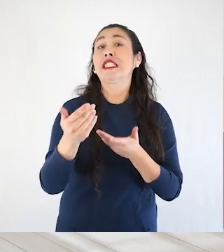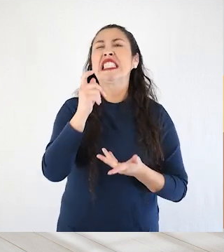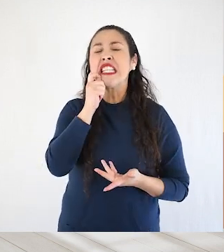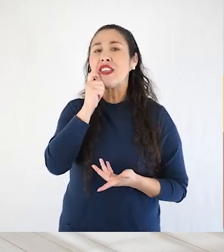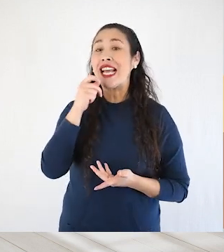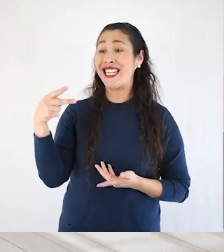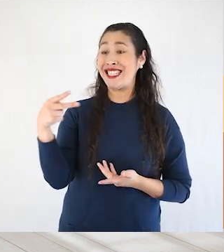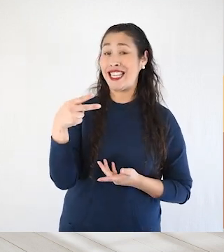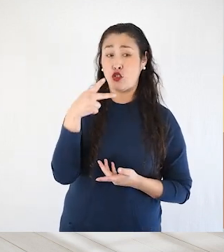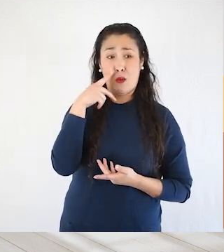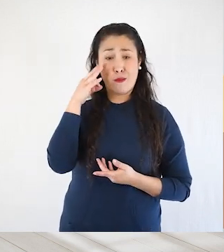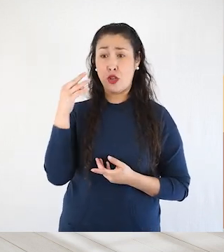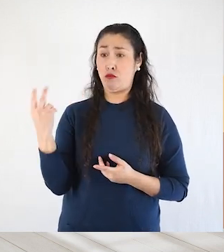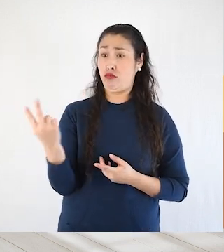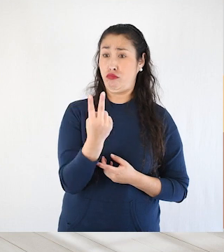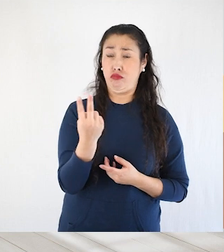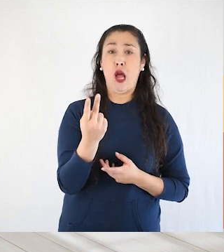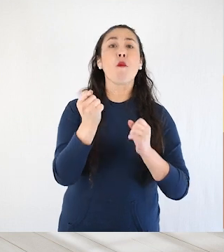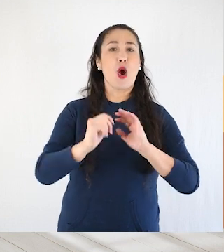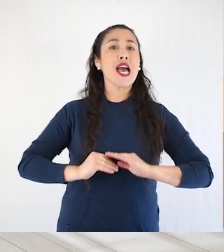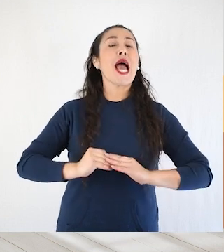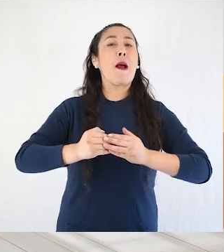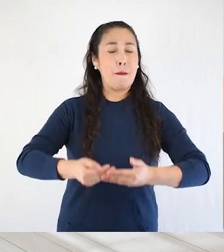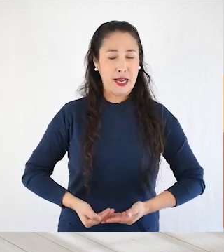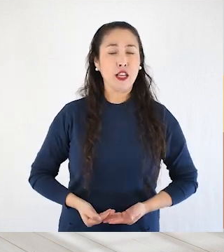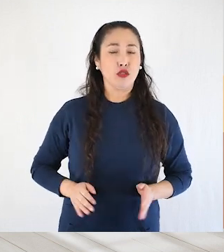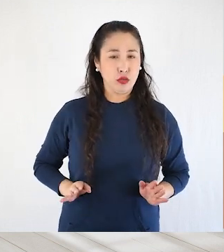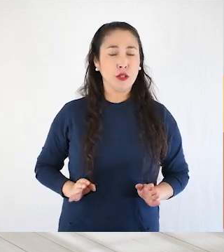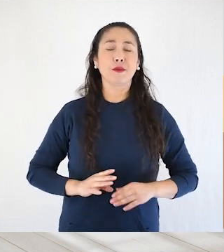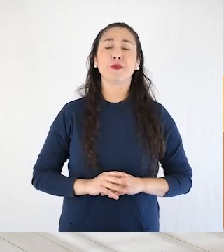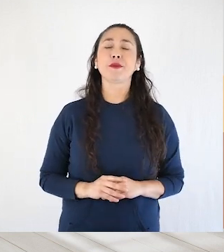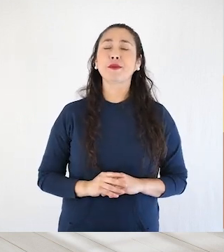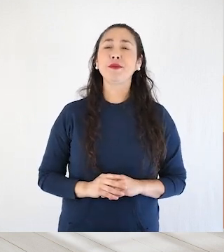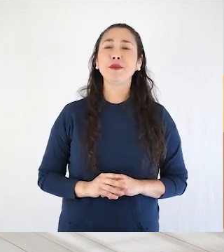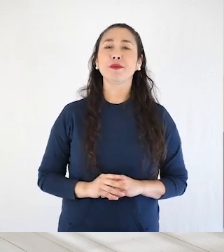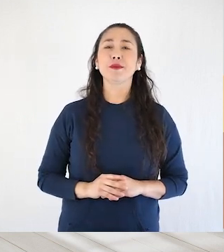Es decir, si tienen relaciones sexuales, la mujer puede quedar embarazada.